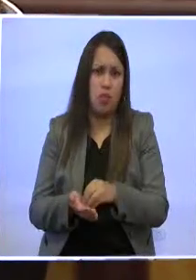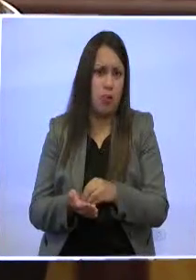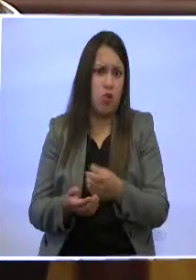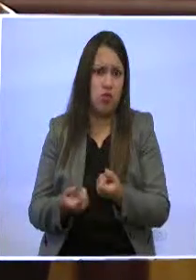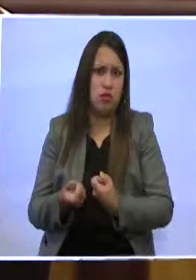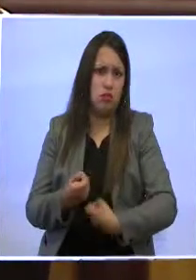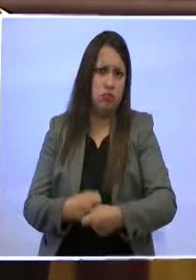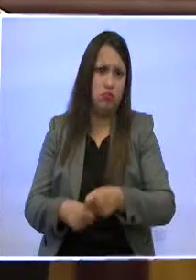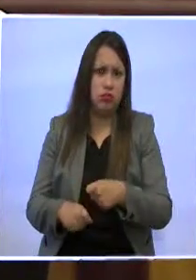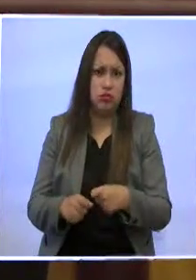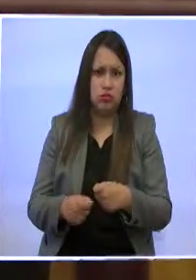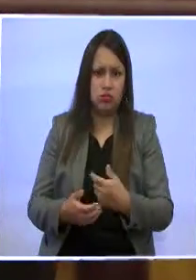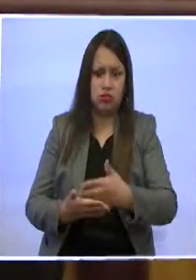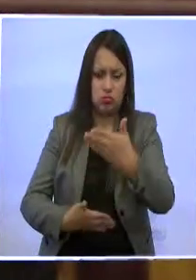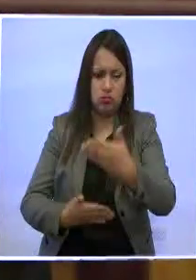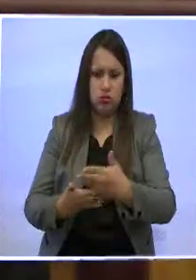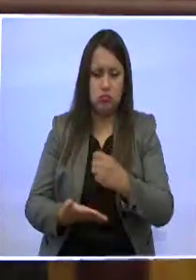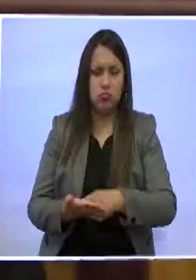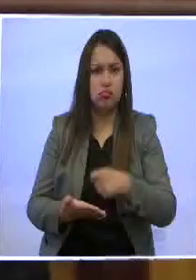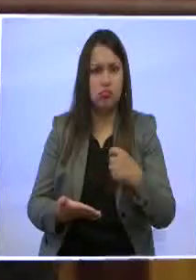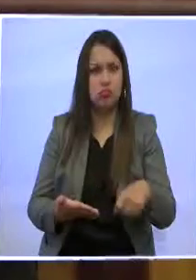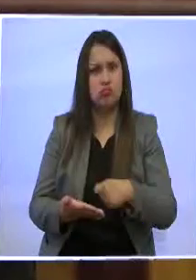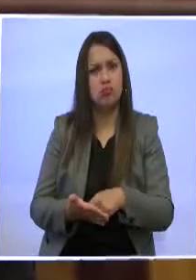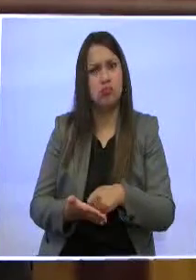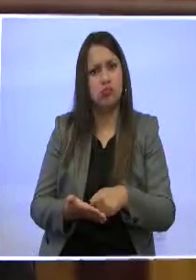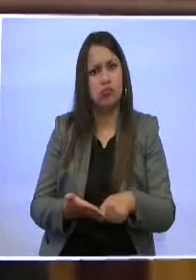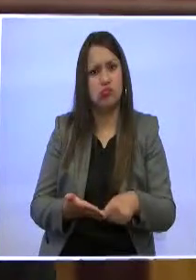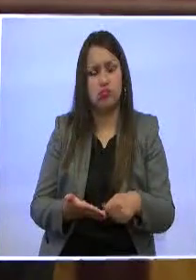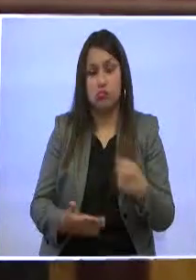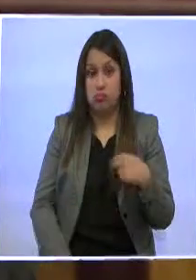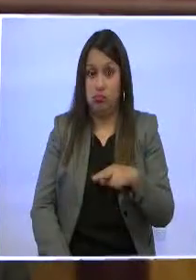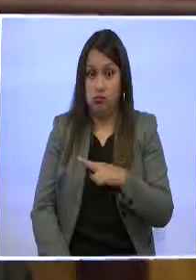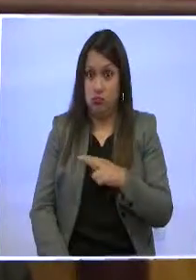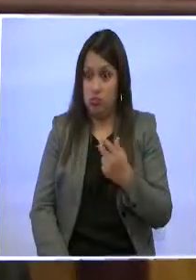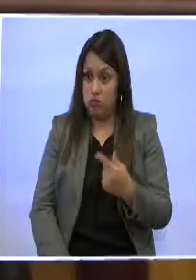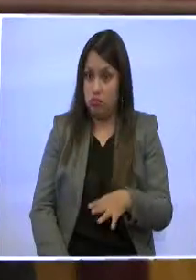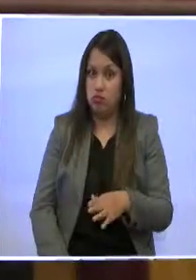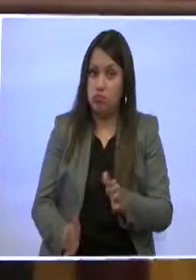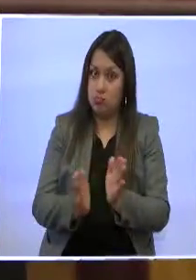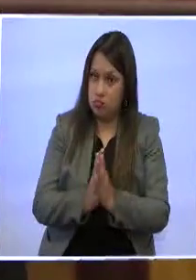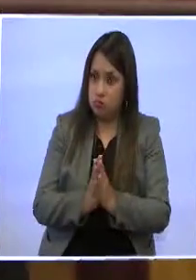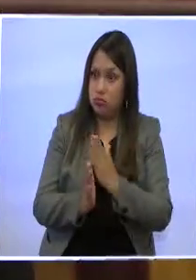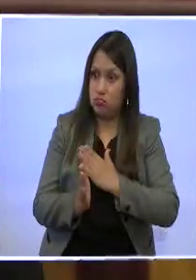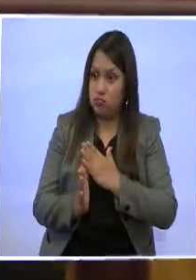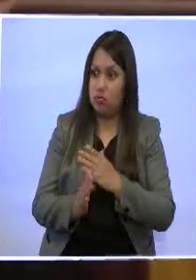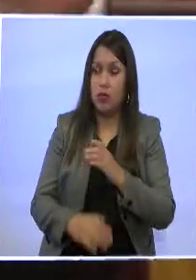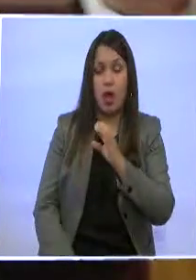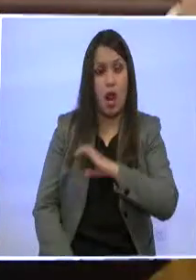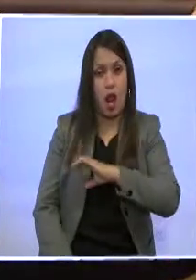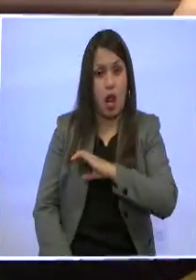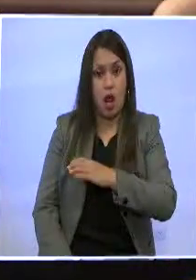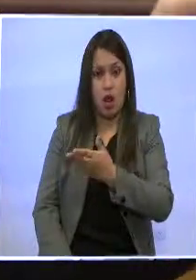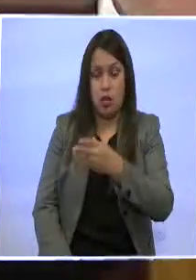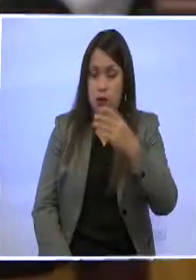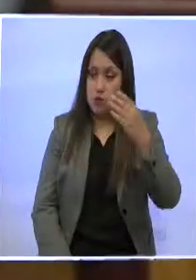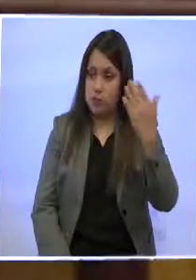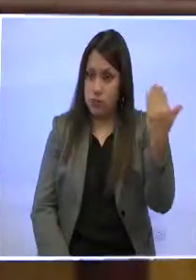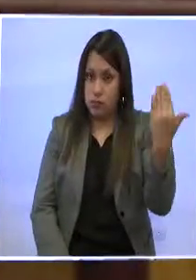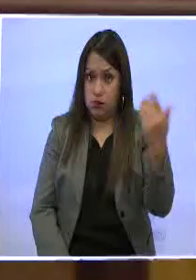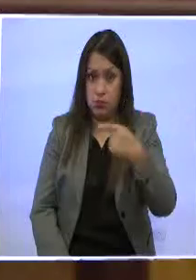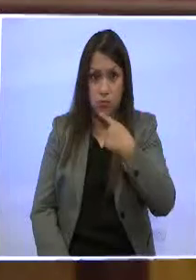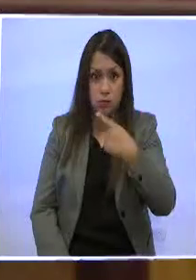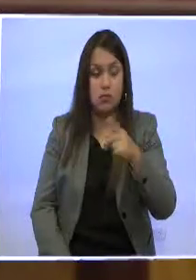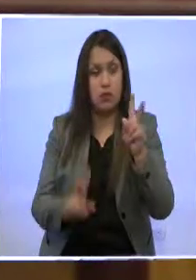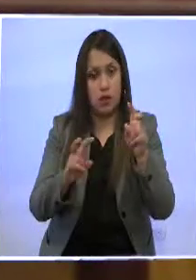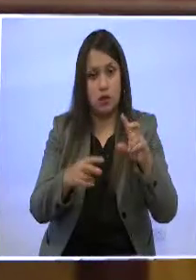momento previo a la firma del contrato. Pero frente a nuestro pronunciamiento y a nuestra exigencia, el alcalde ha dicho que esos temas van a ser